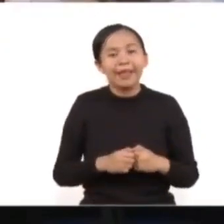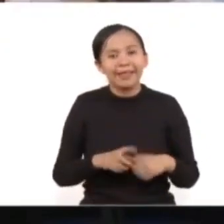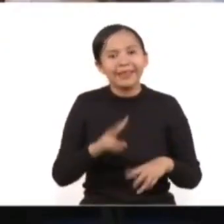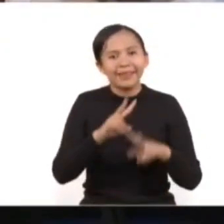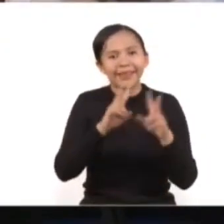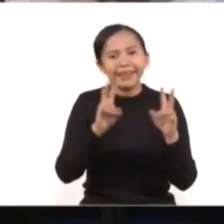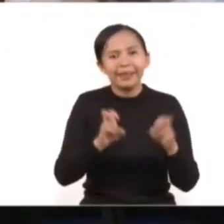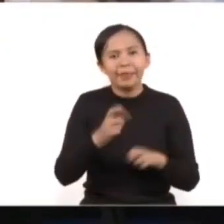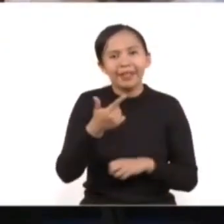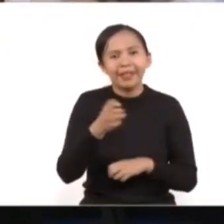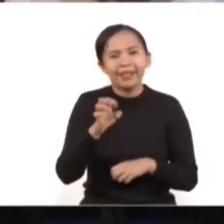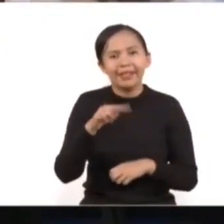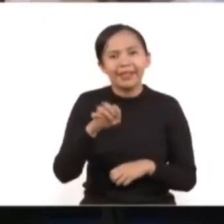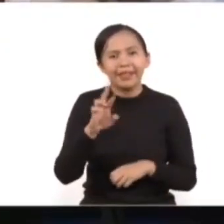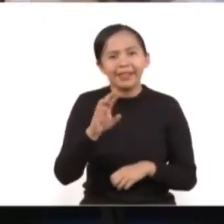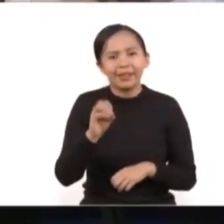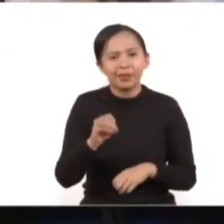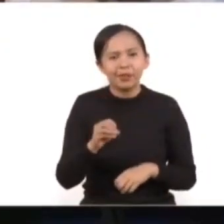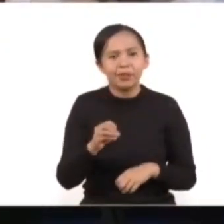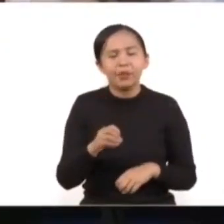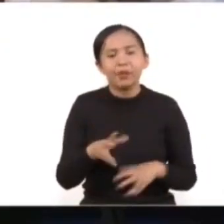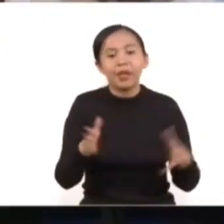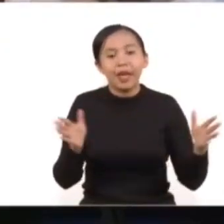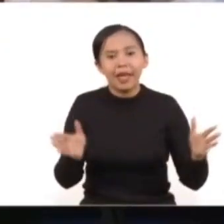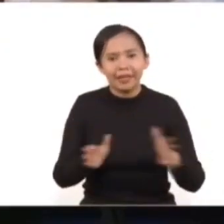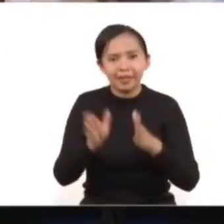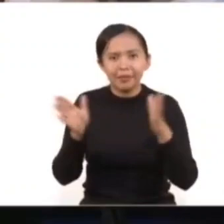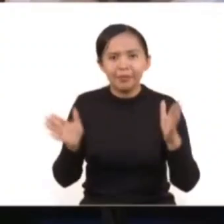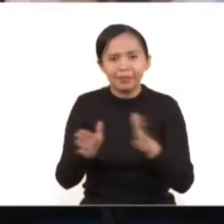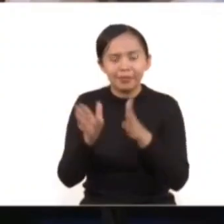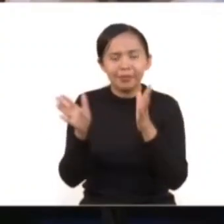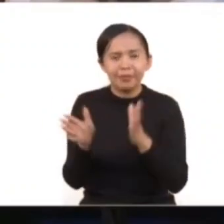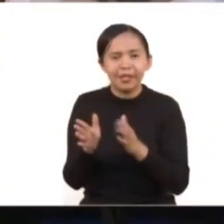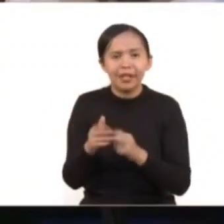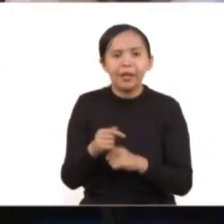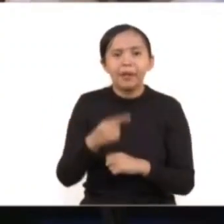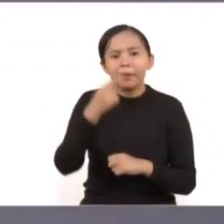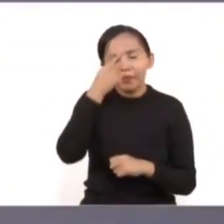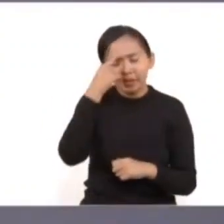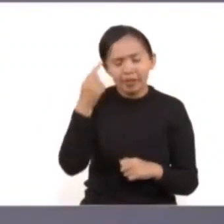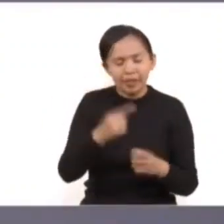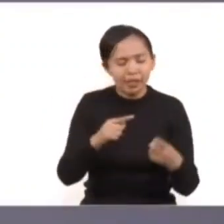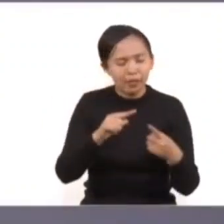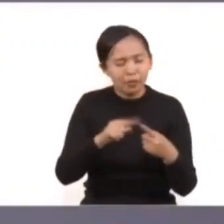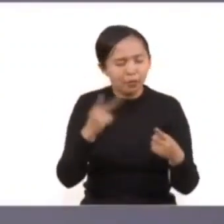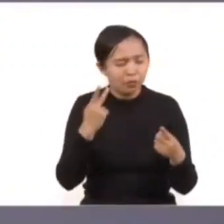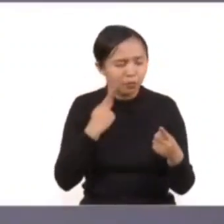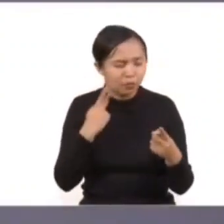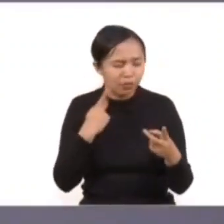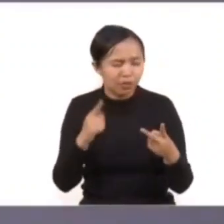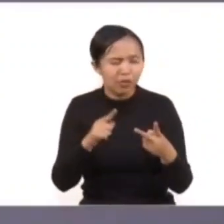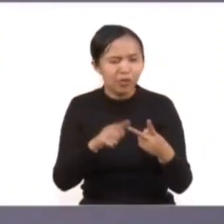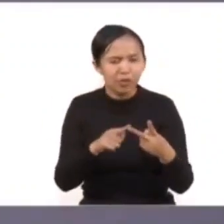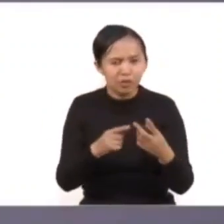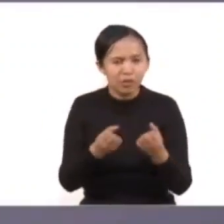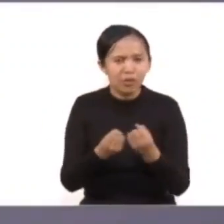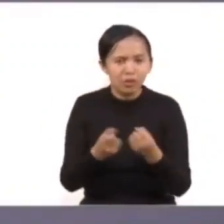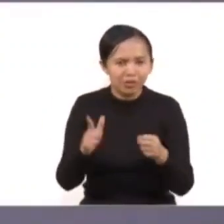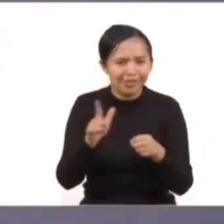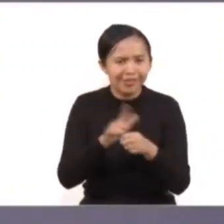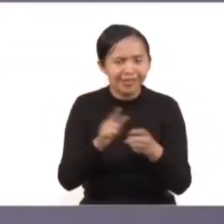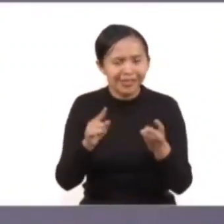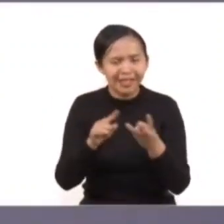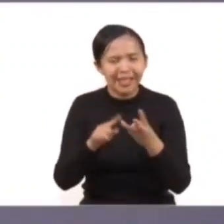género de esa ciudadanía que ha sido capaz de impulsar como motor histórico, político, simbólico, mediático, narrativo,